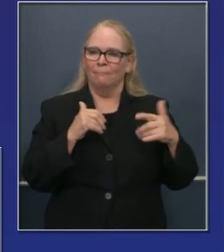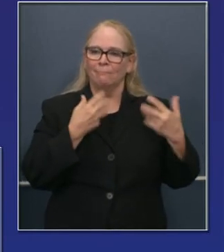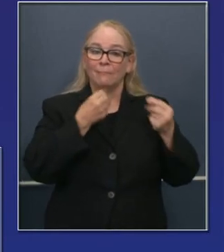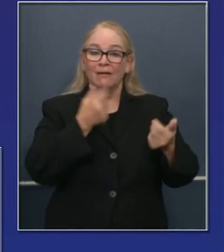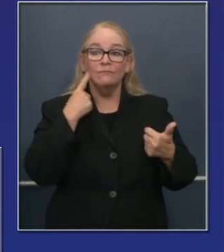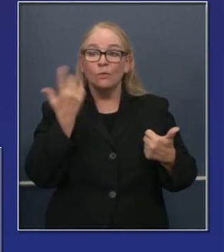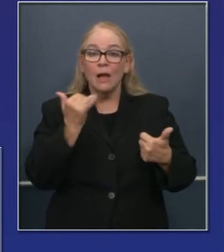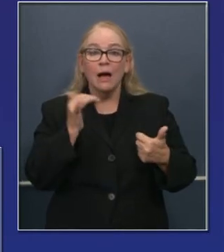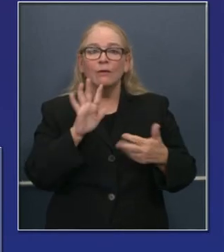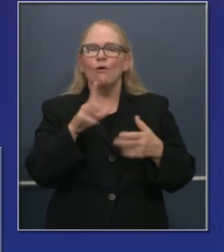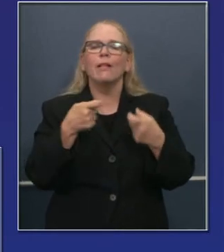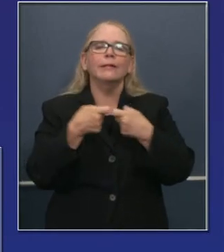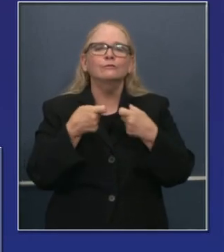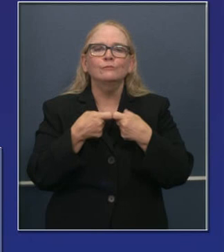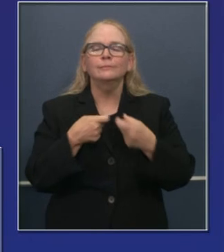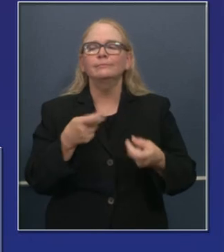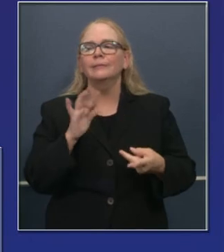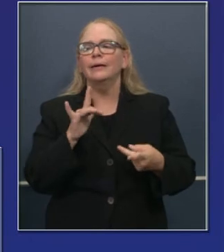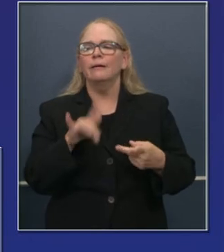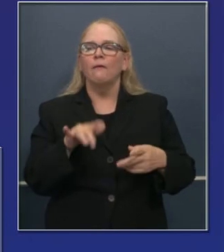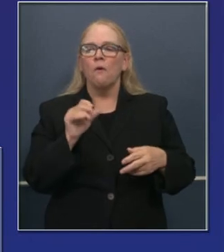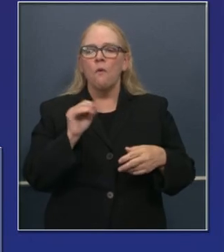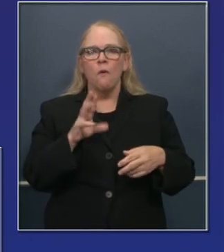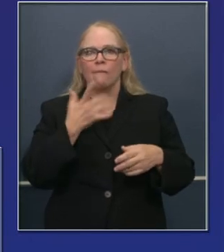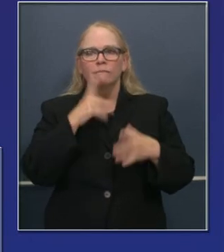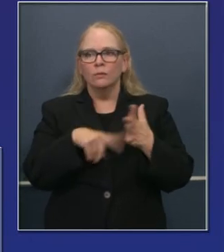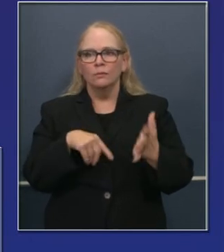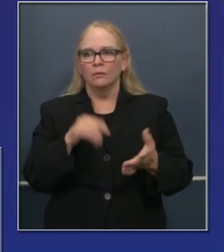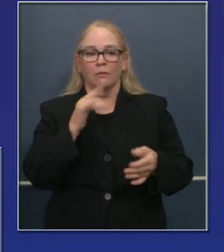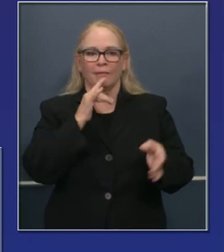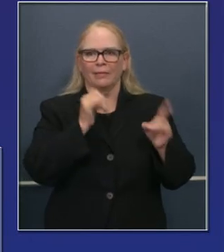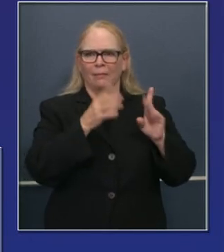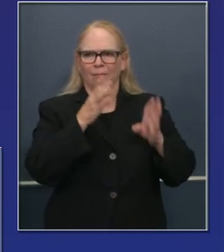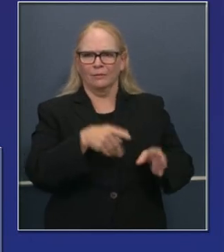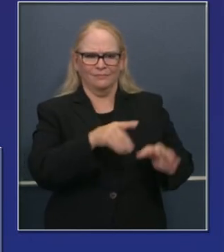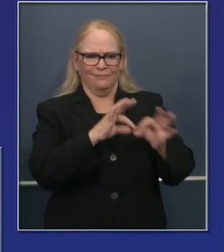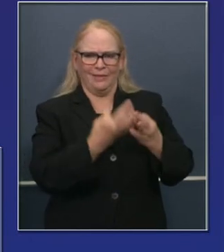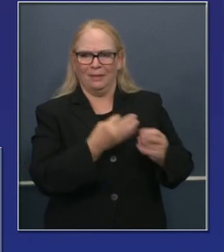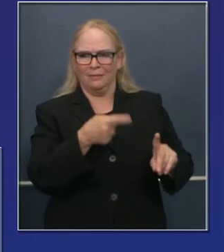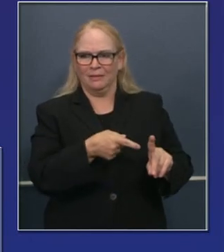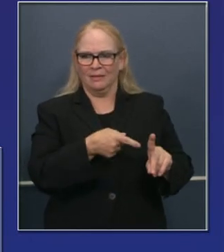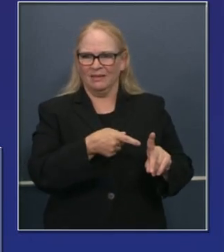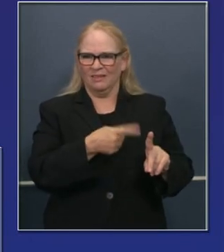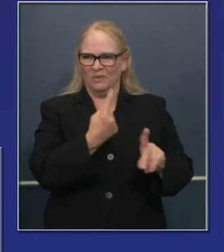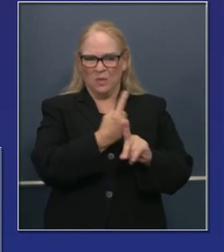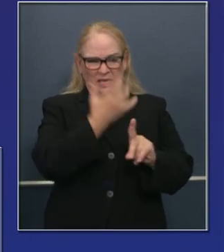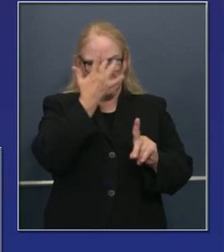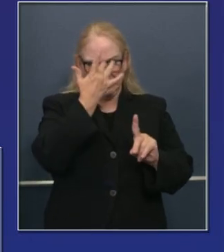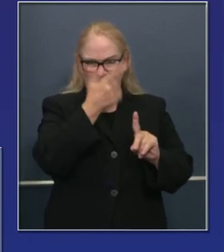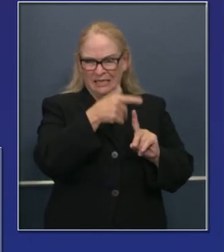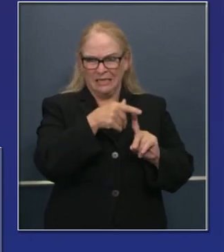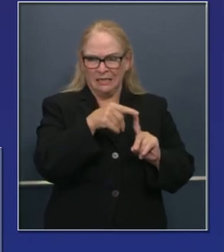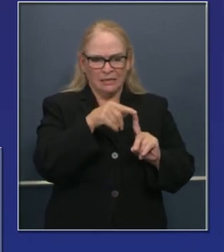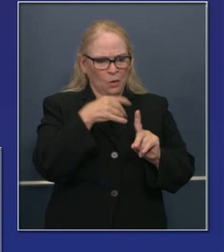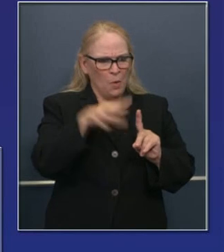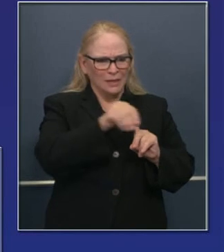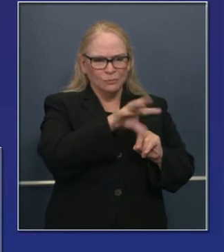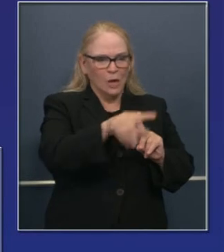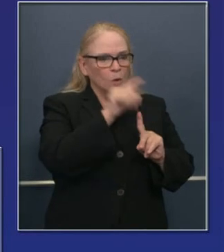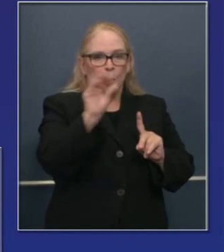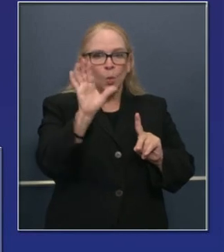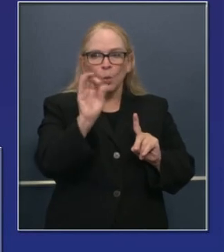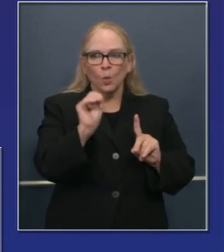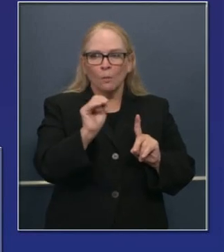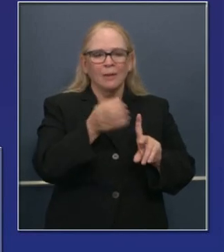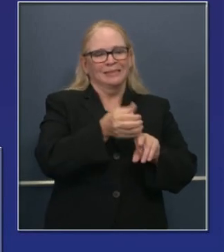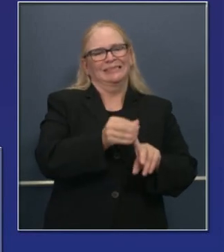públicos, ayudan a pagar por costos de mudanza. Si alguien tiene que ir a mudarse a un lugar nuevo temporal, hemos hablado de